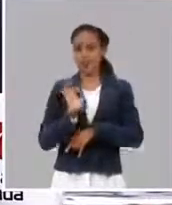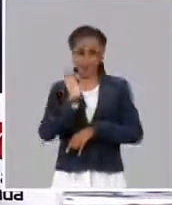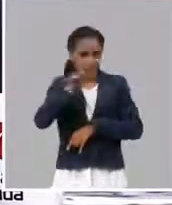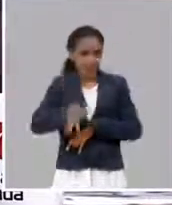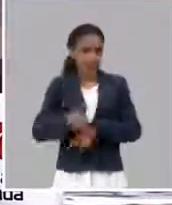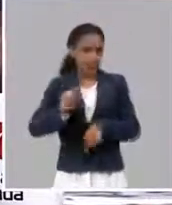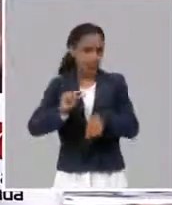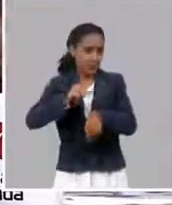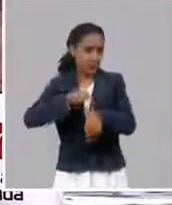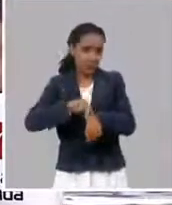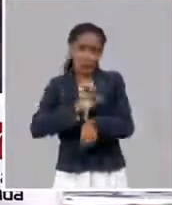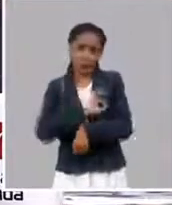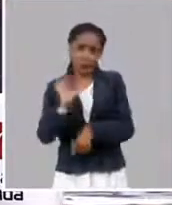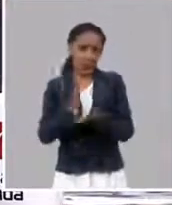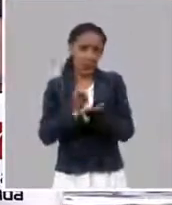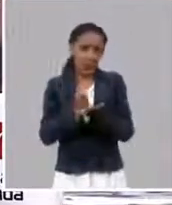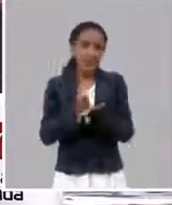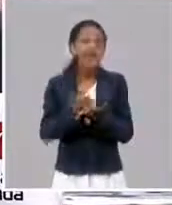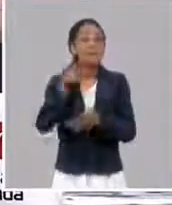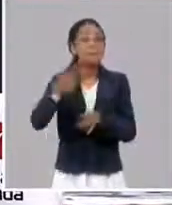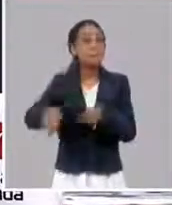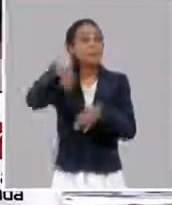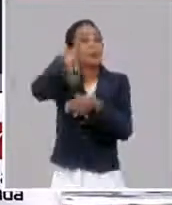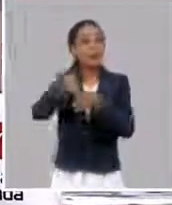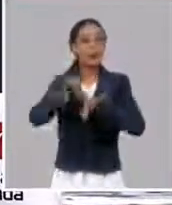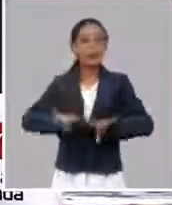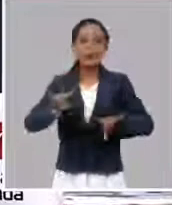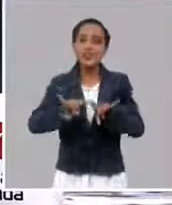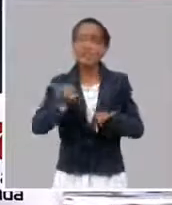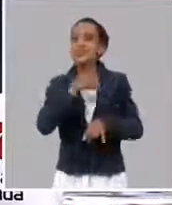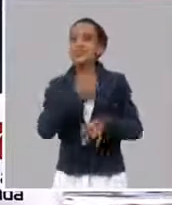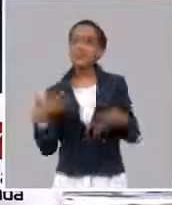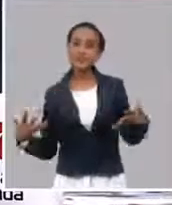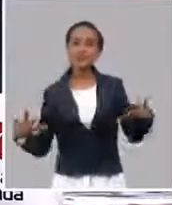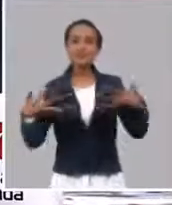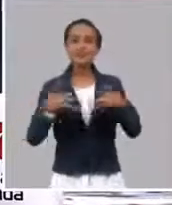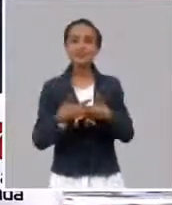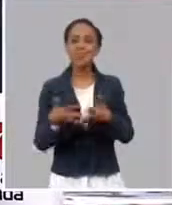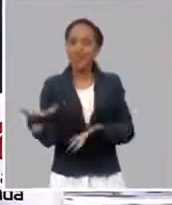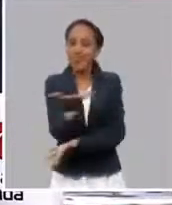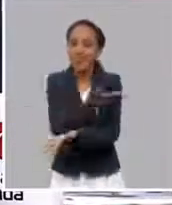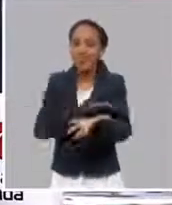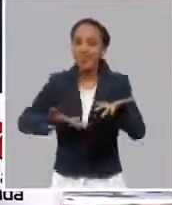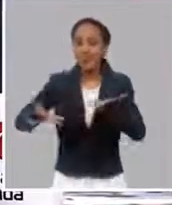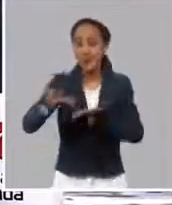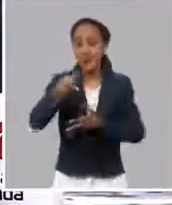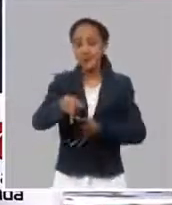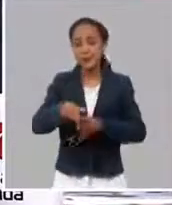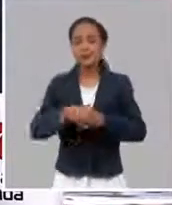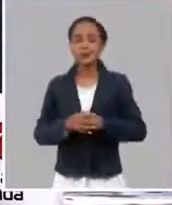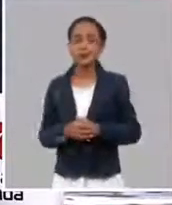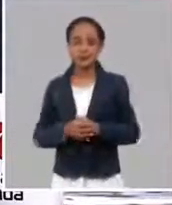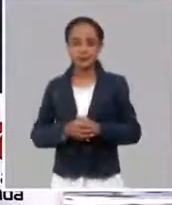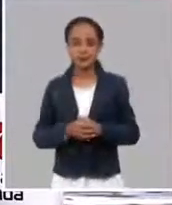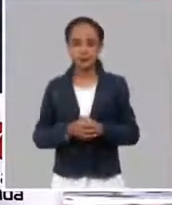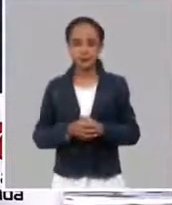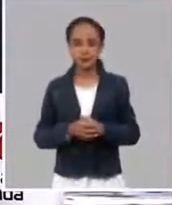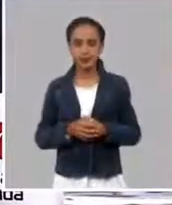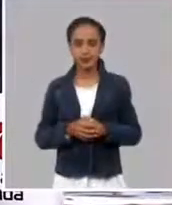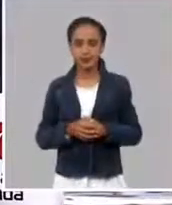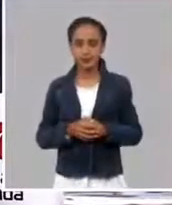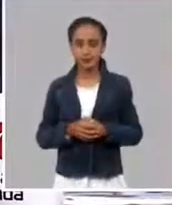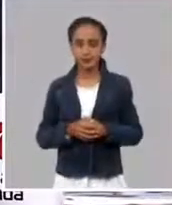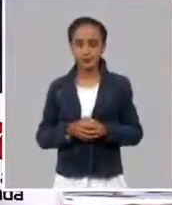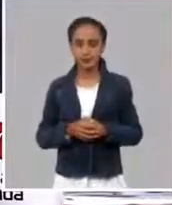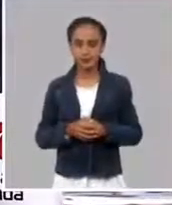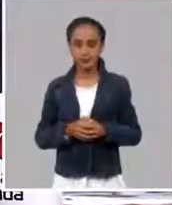universidad. Entonces, bueno, este primer periodo que ya estaba diseñado desde la modelación anterior de matrícula y vinculación a tareas